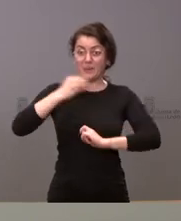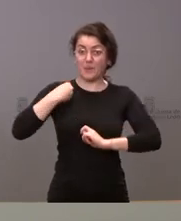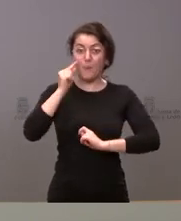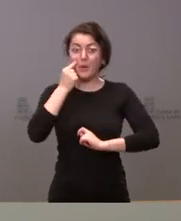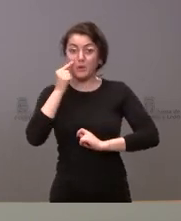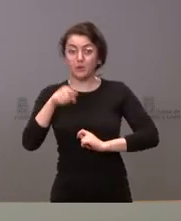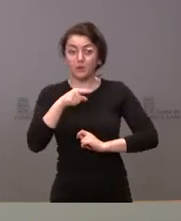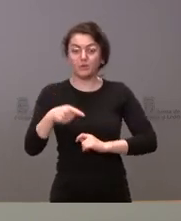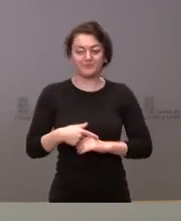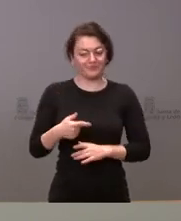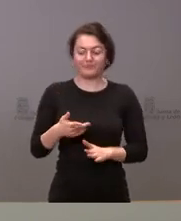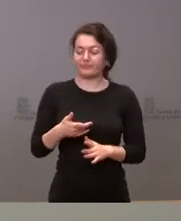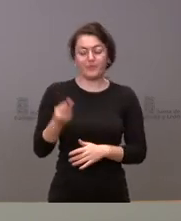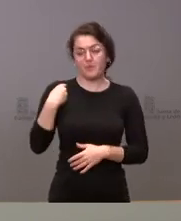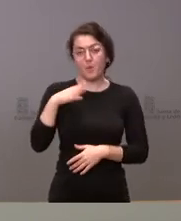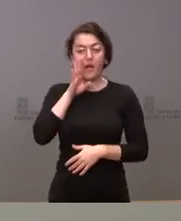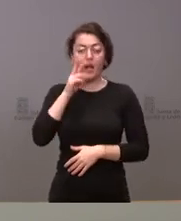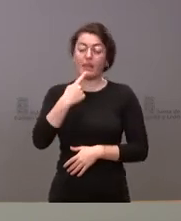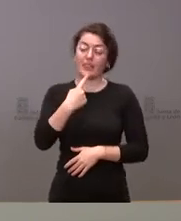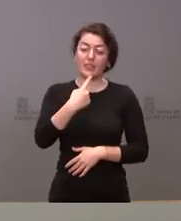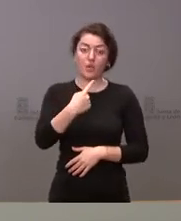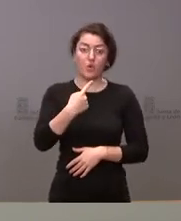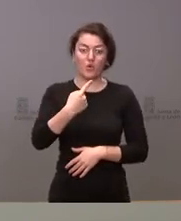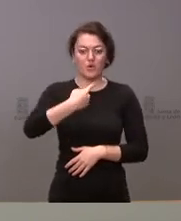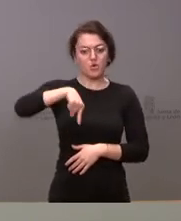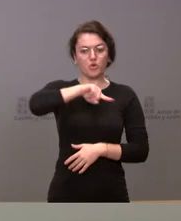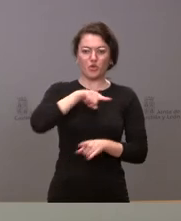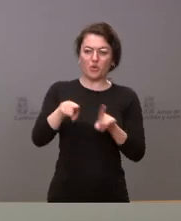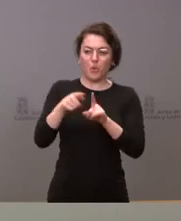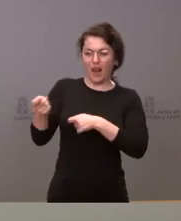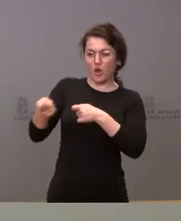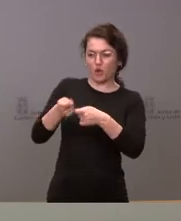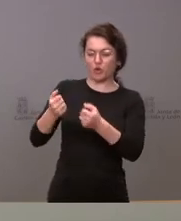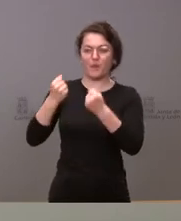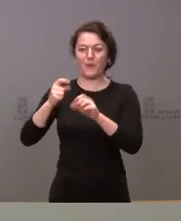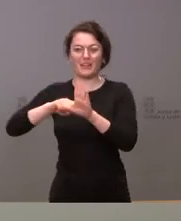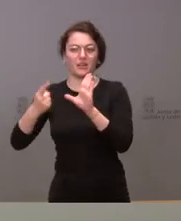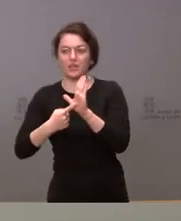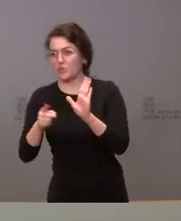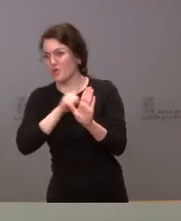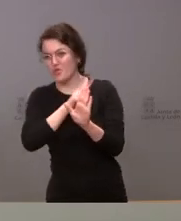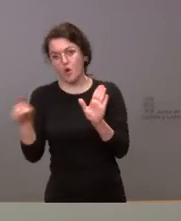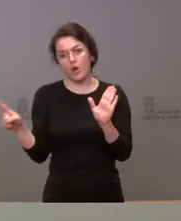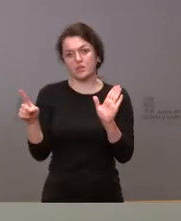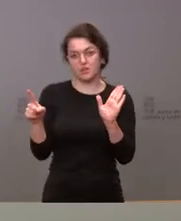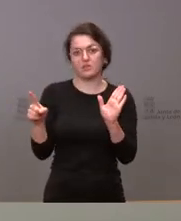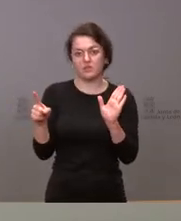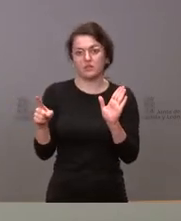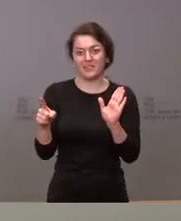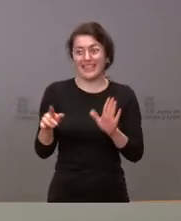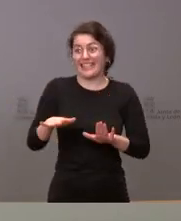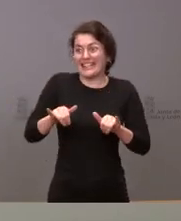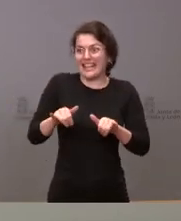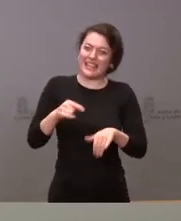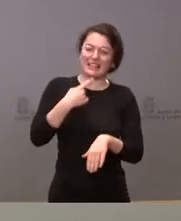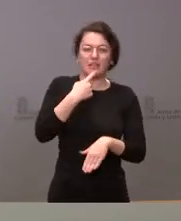controlar al poder legislativo y mucho menos culpar a nadie que ya sería todavía una fase muy posterior nosotros